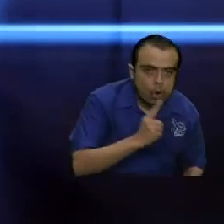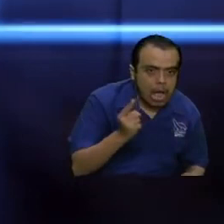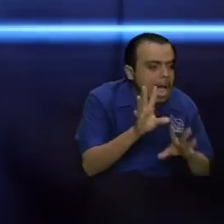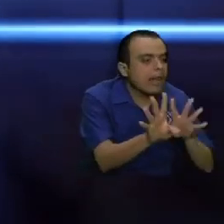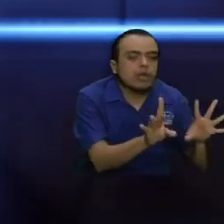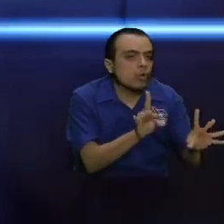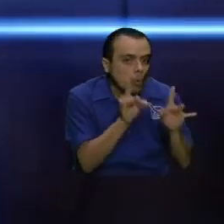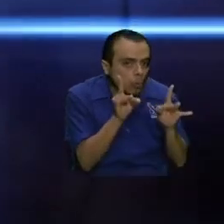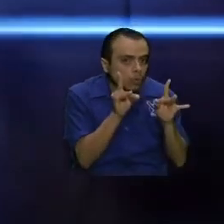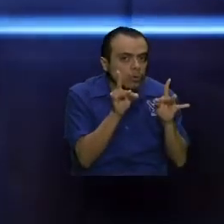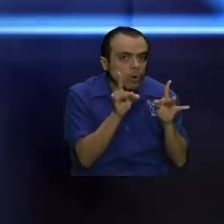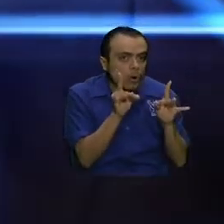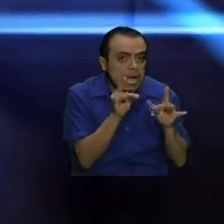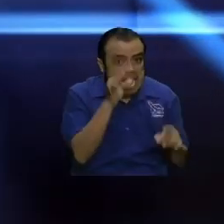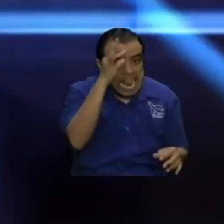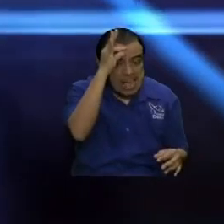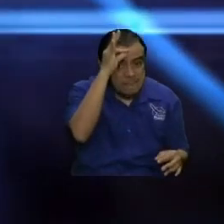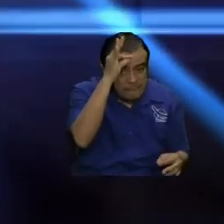apostatarán de la fe.